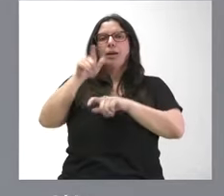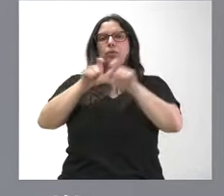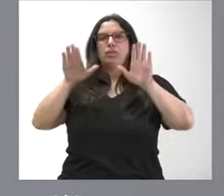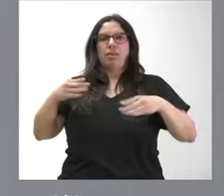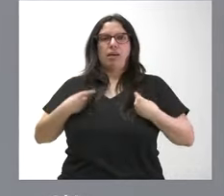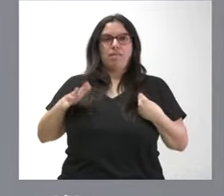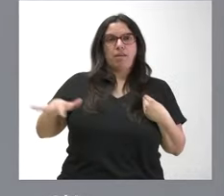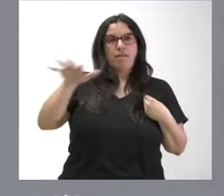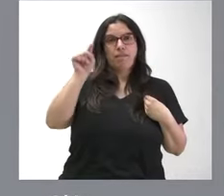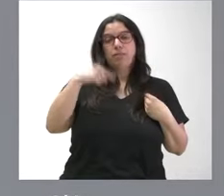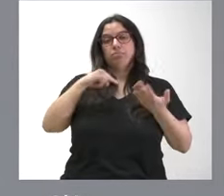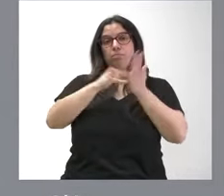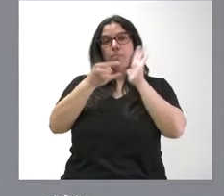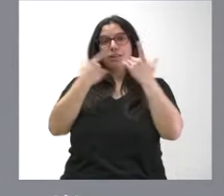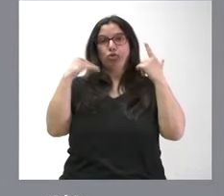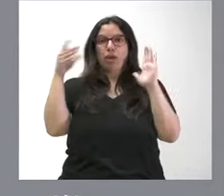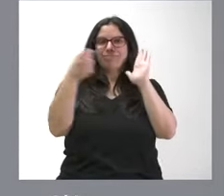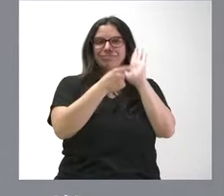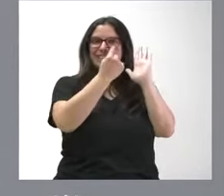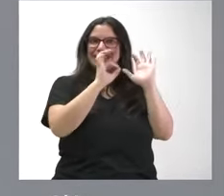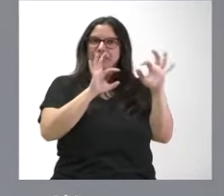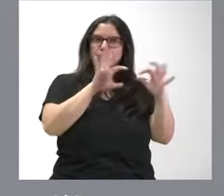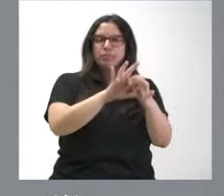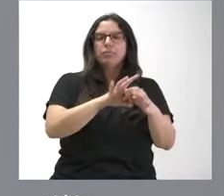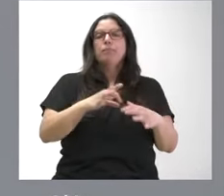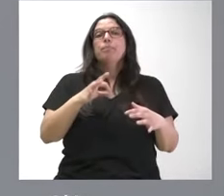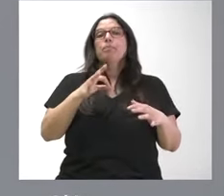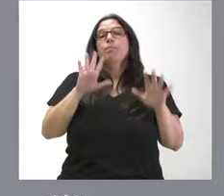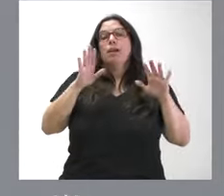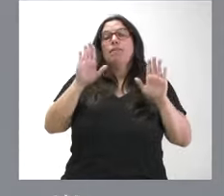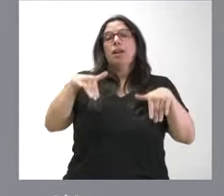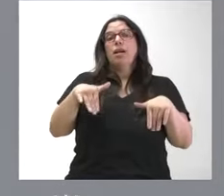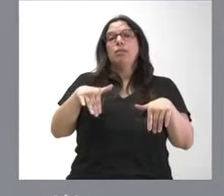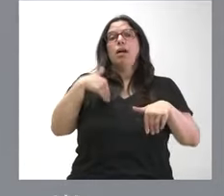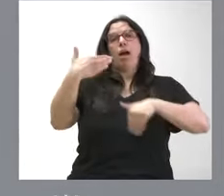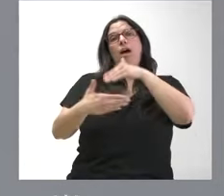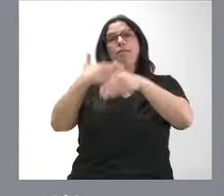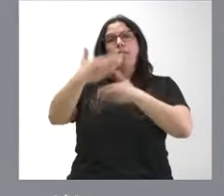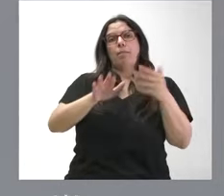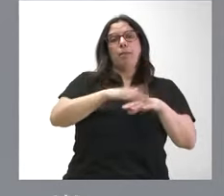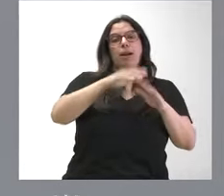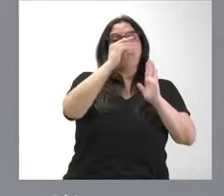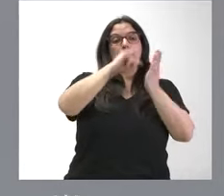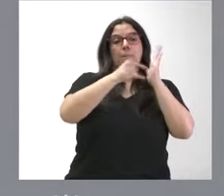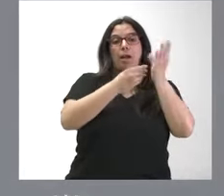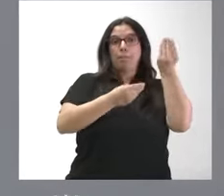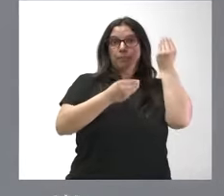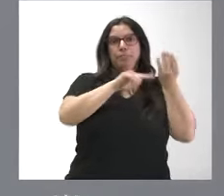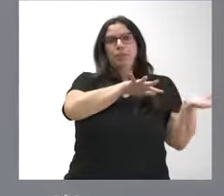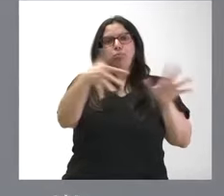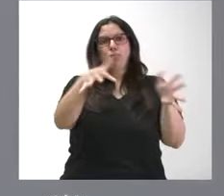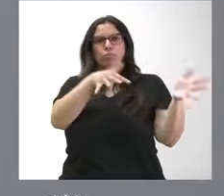Es una parte de este Plan Soria saludable y conectada, pero que nos permite ir avanzando en su ejecución en los términos que estaban